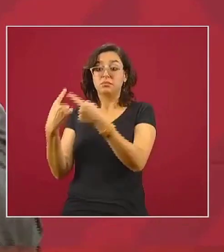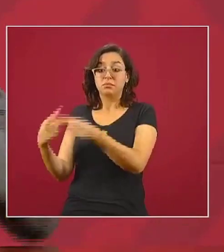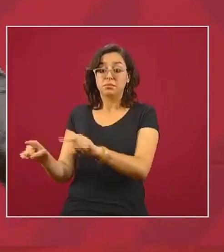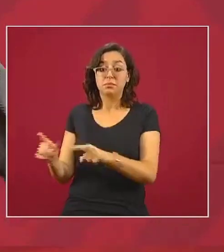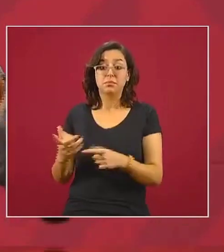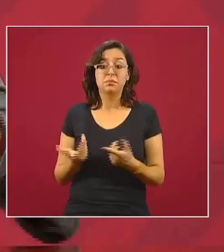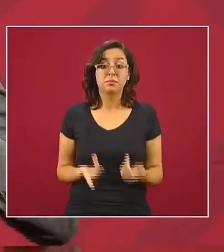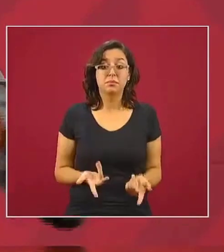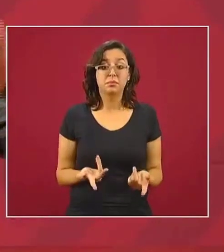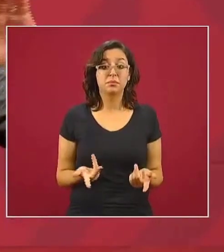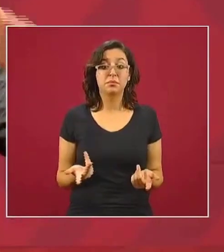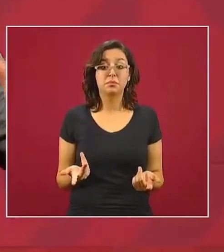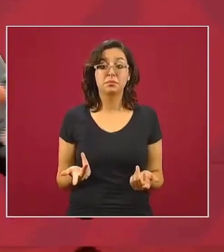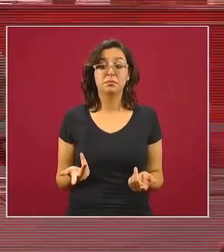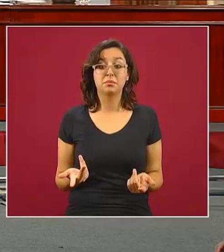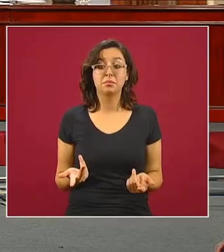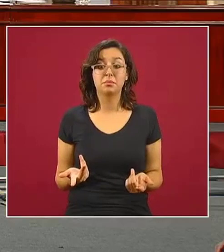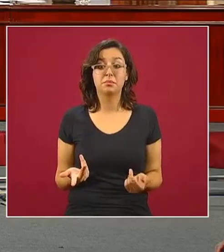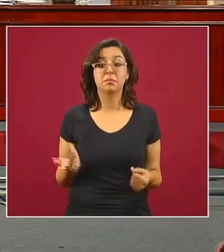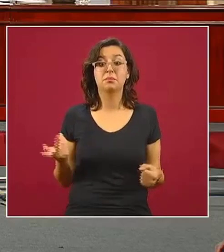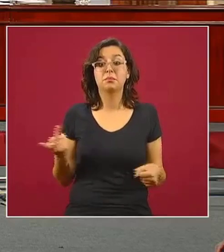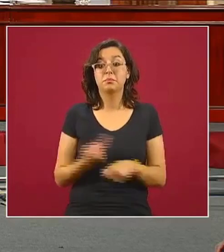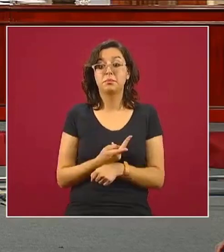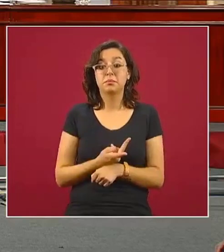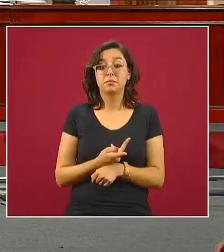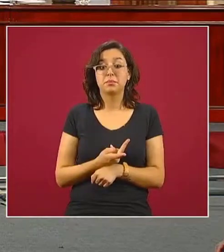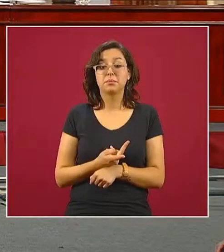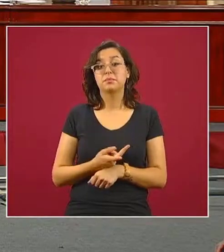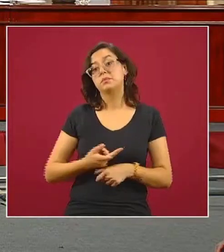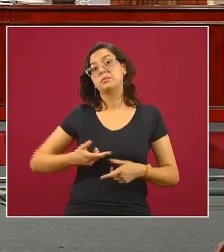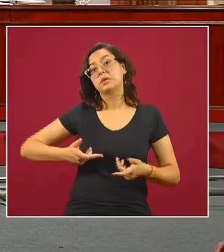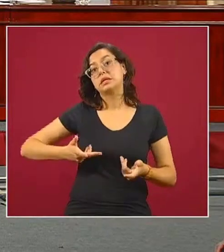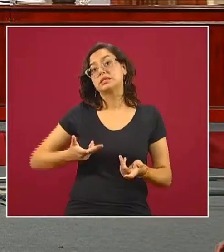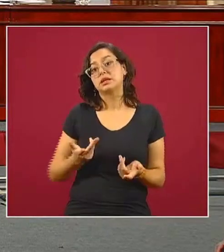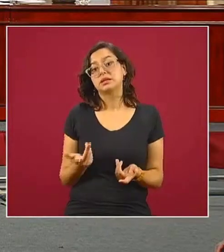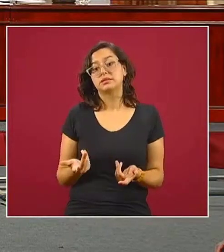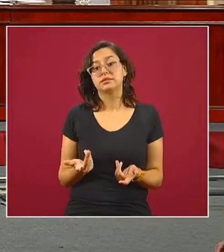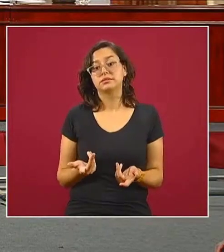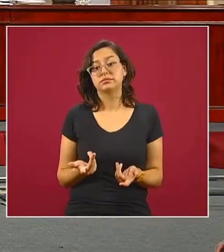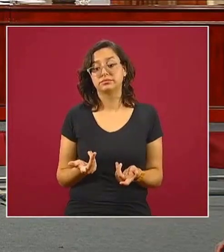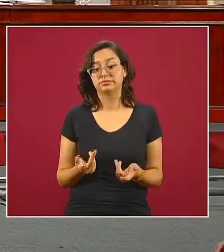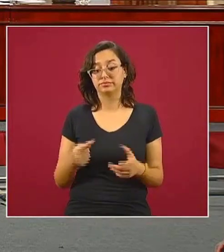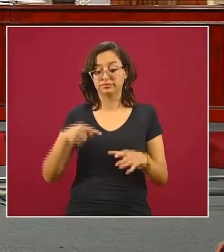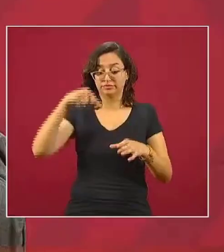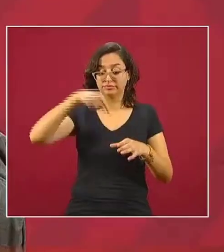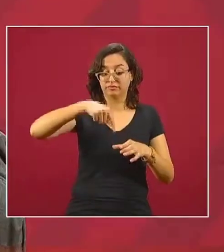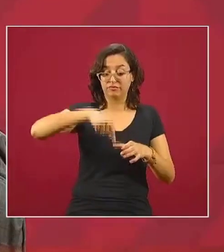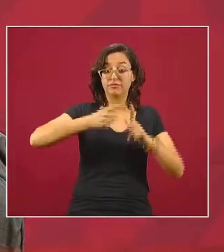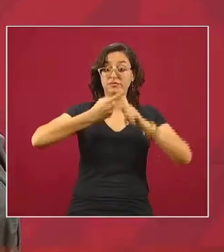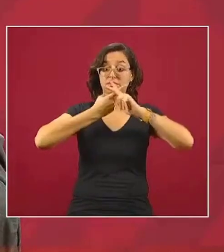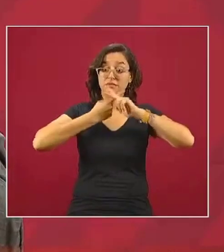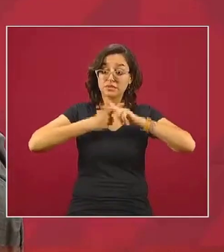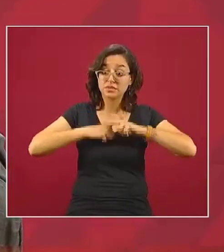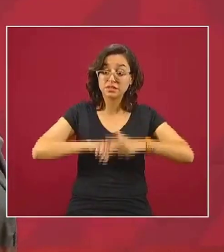en donde van avanzando las ondas y en el lugar donde surgió